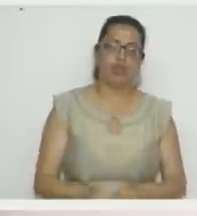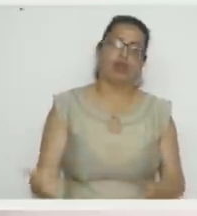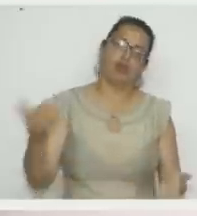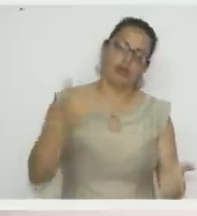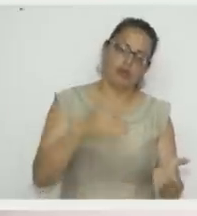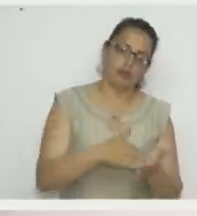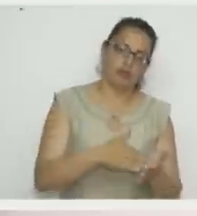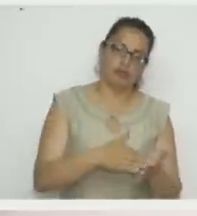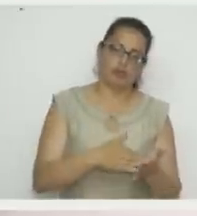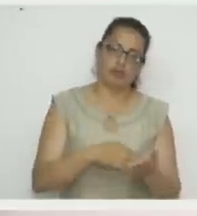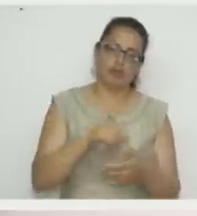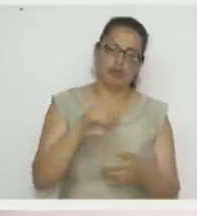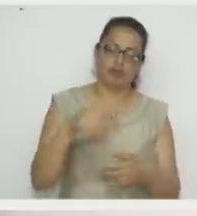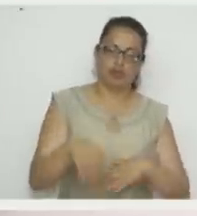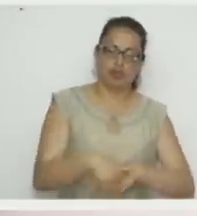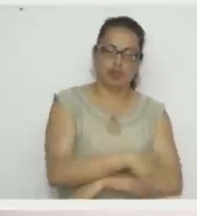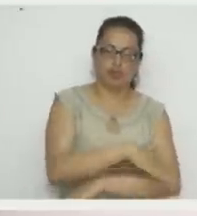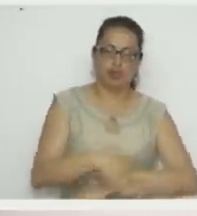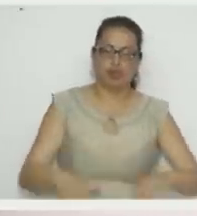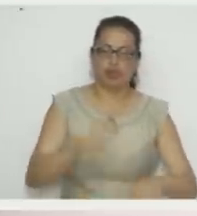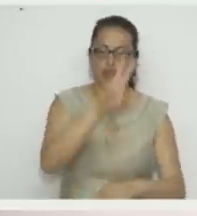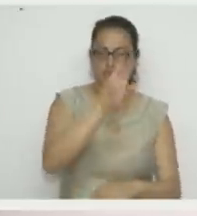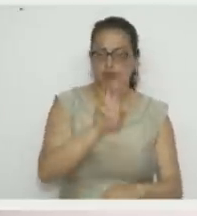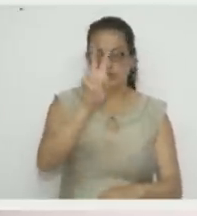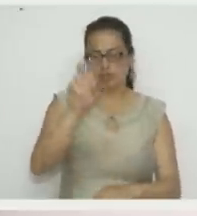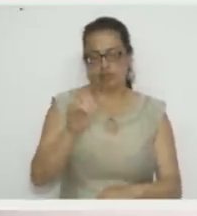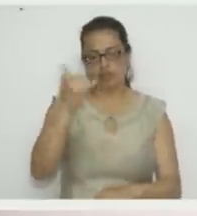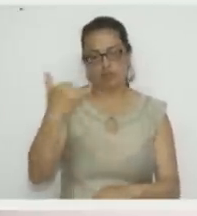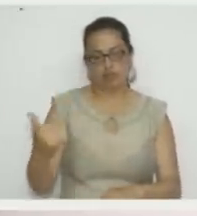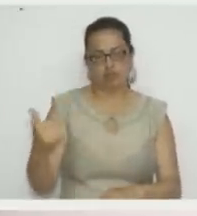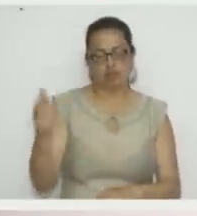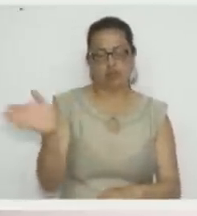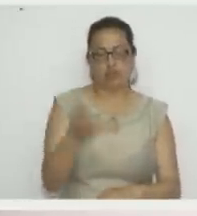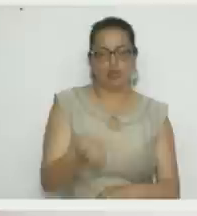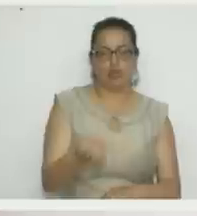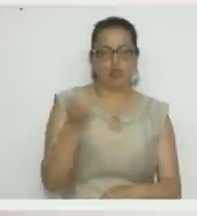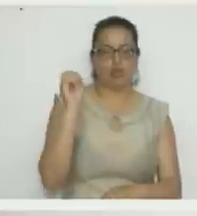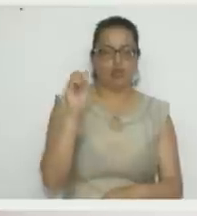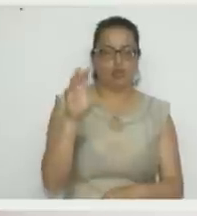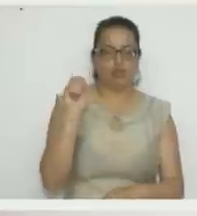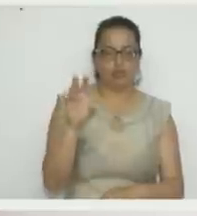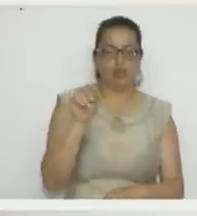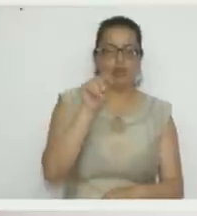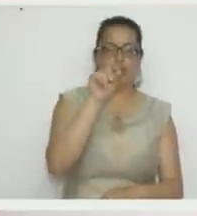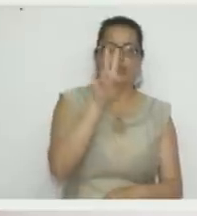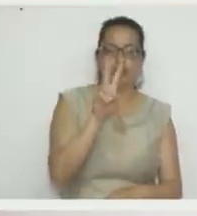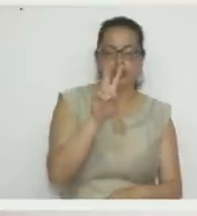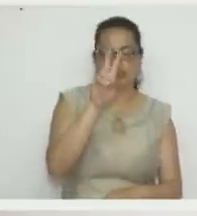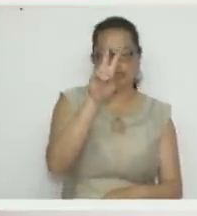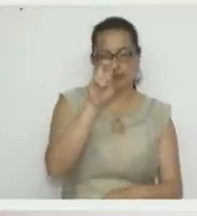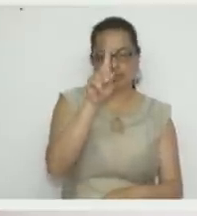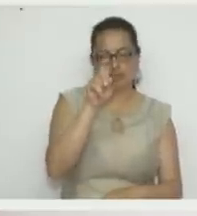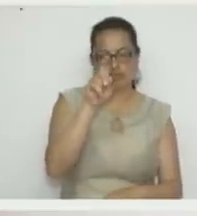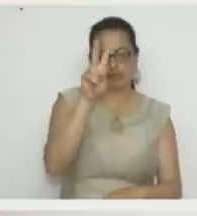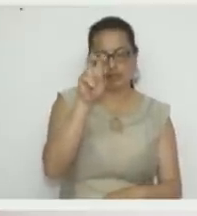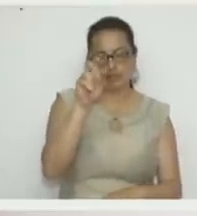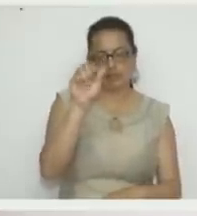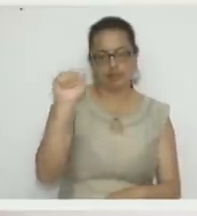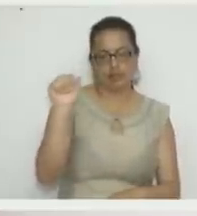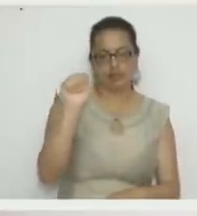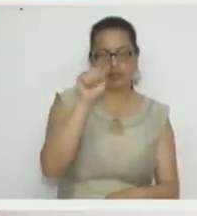pidiendo ahí? Carrera 77A, número 69A-64, segundo piso, barrio Santa Elenita,